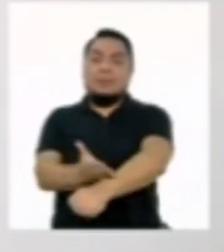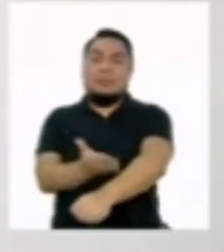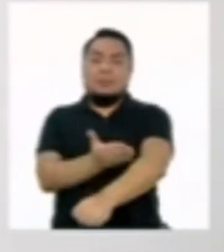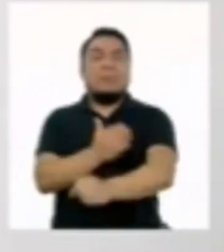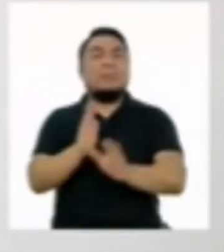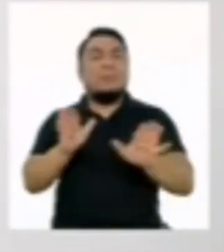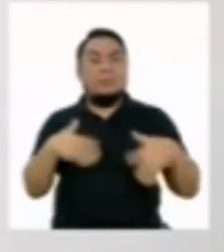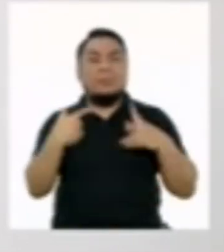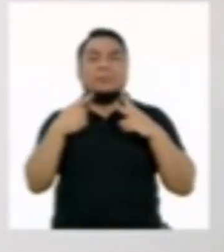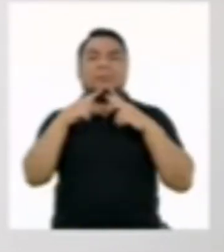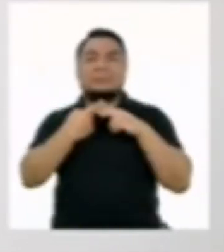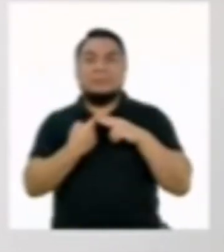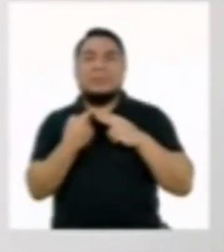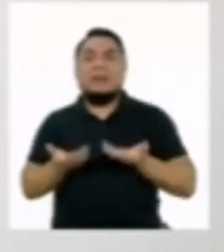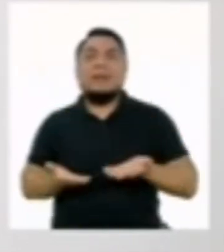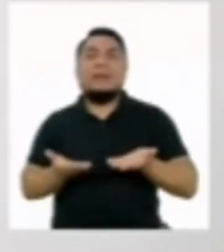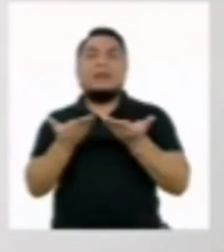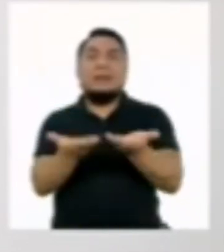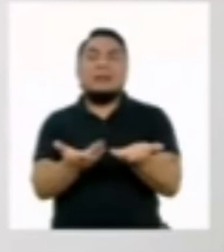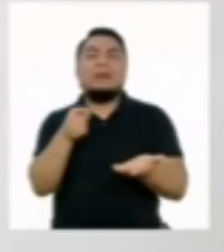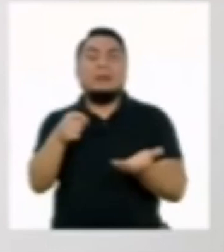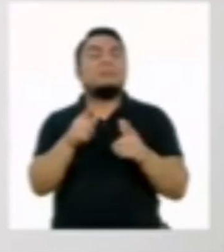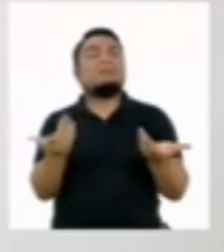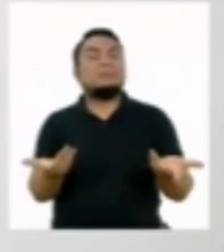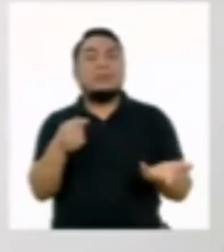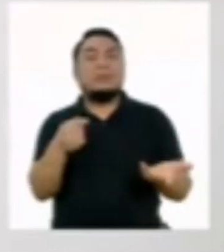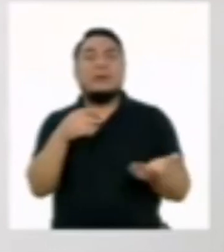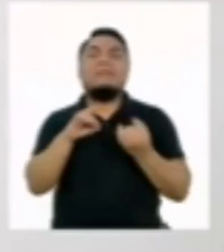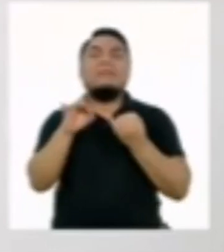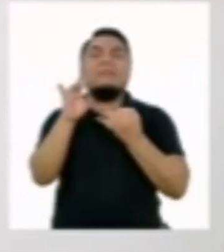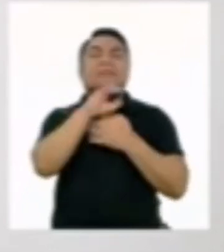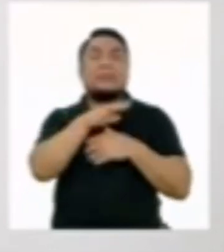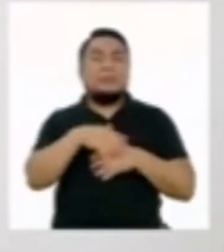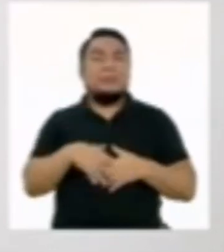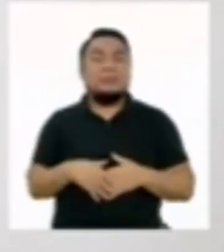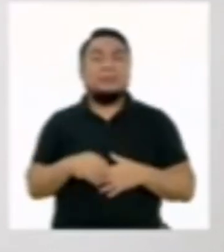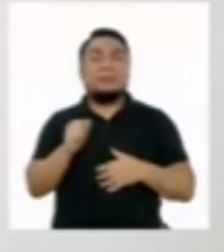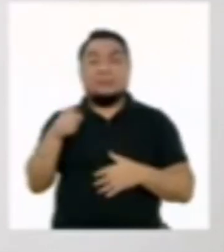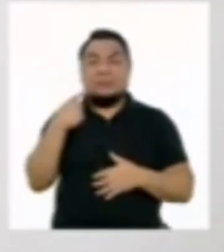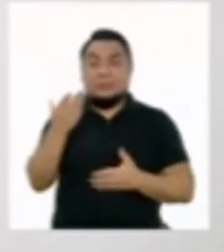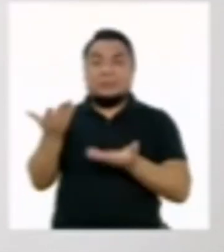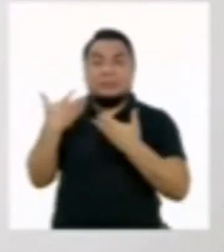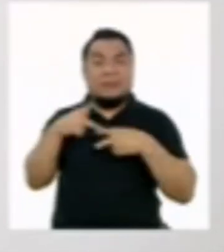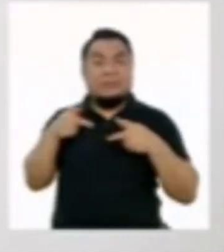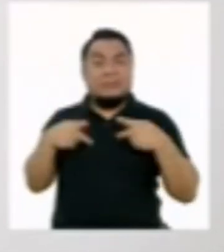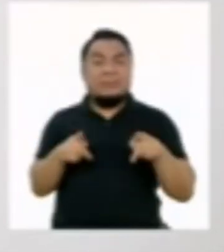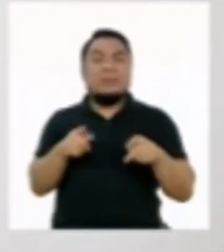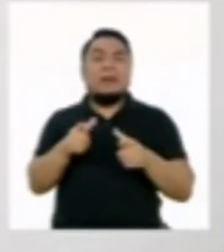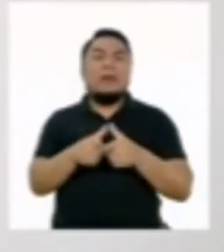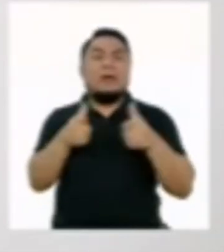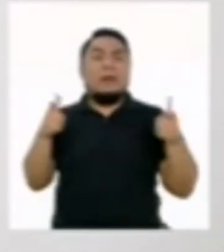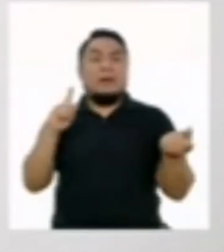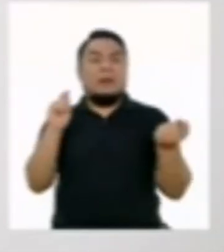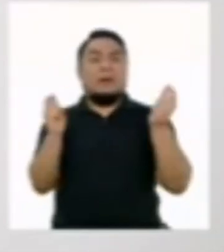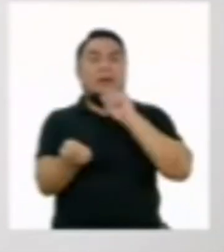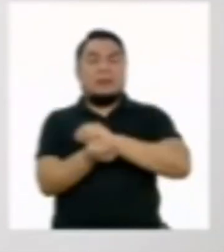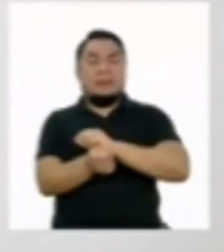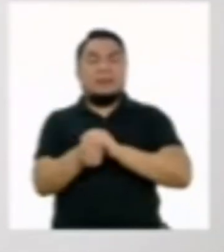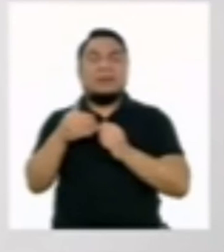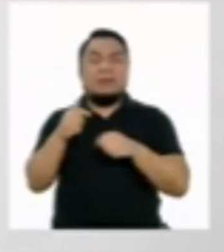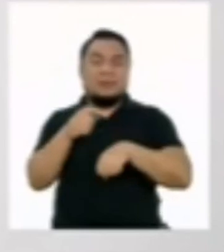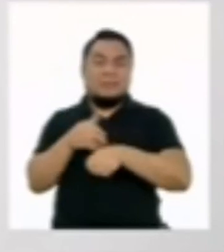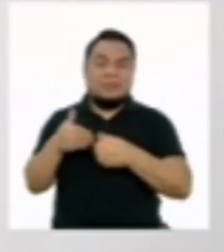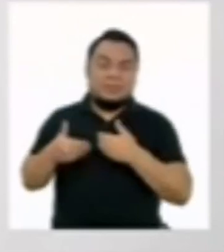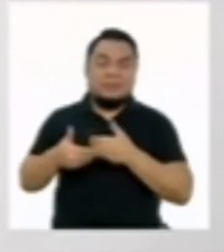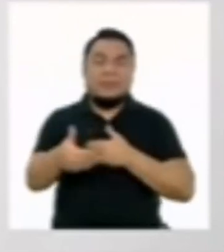poco podemos empezar a generar un efecto multiplicador que nos permitirá un gran cambio a